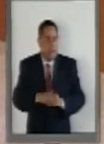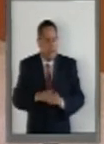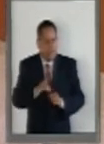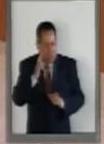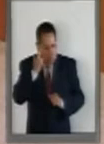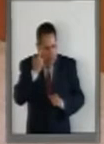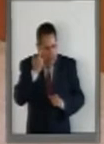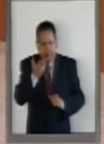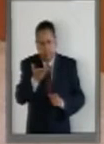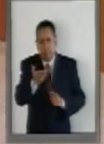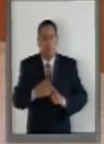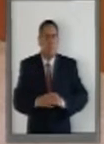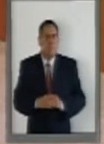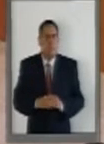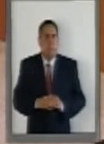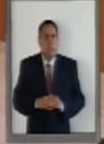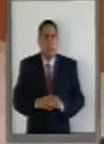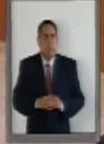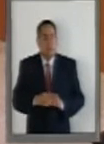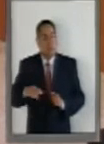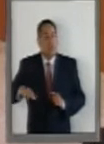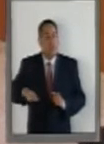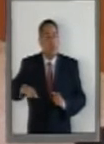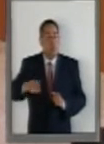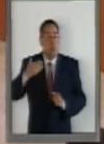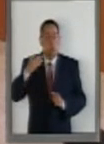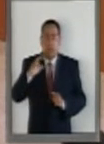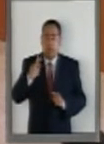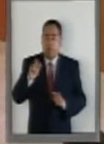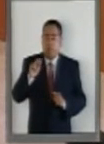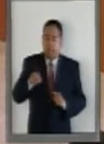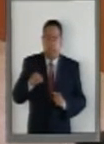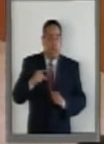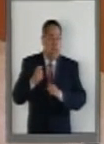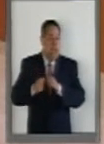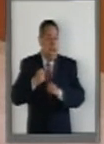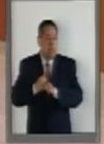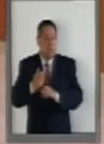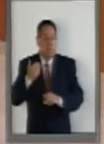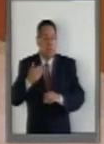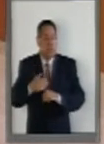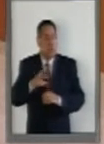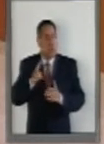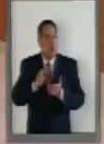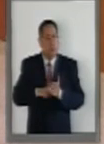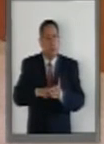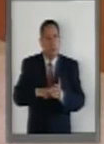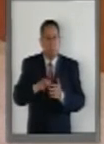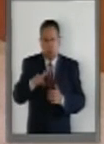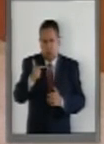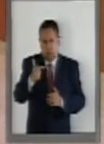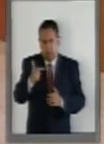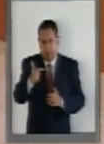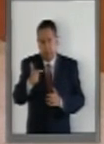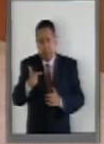que los gobiernos del PAN en el año 2012